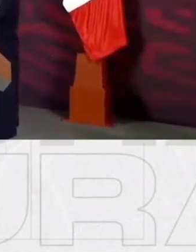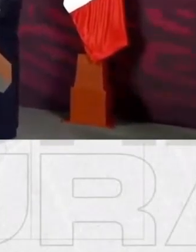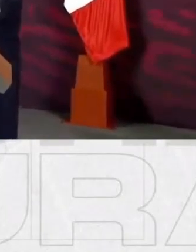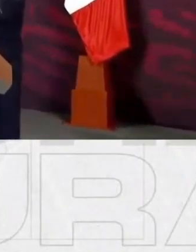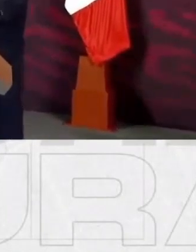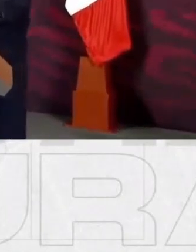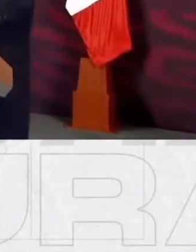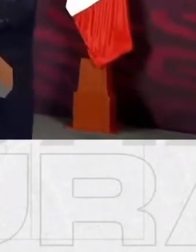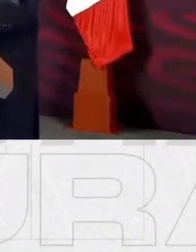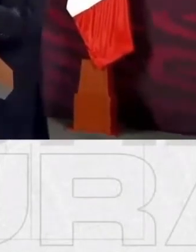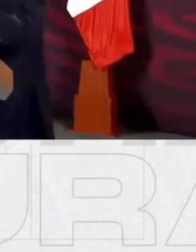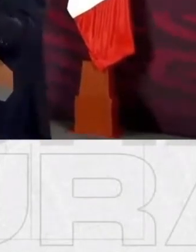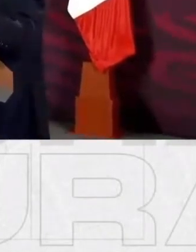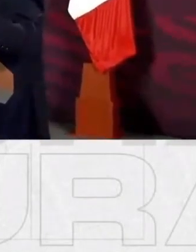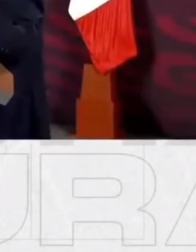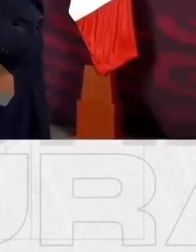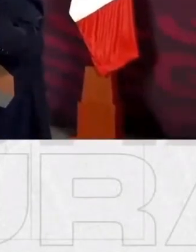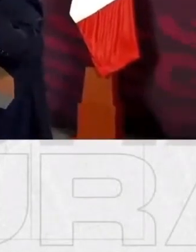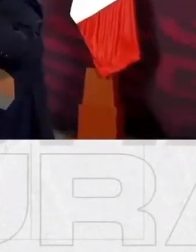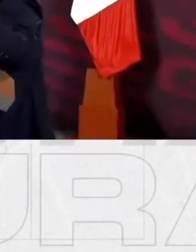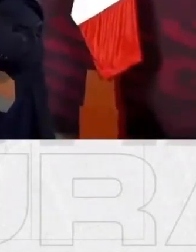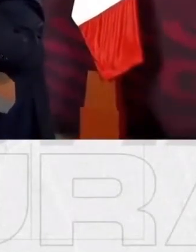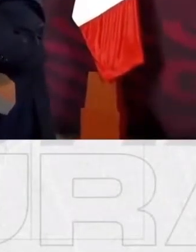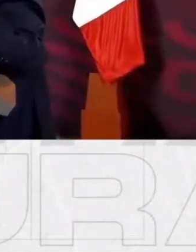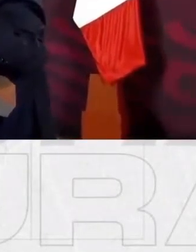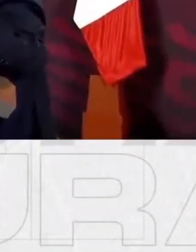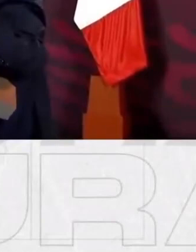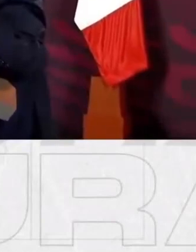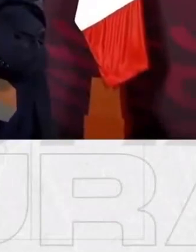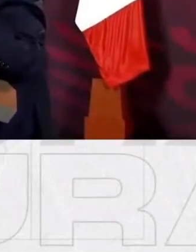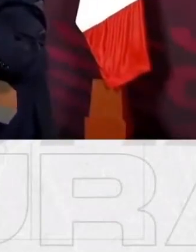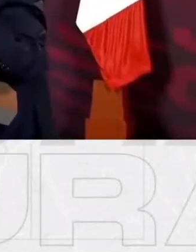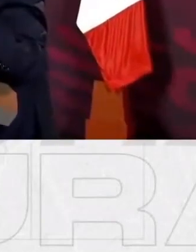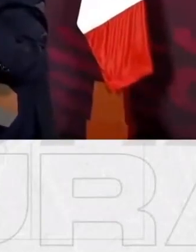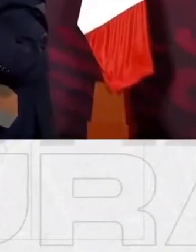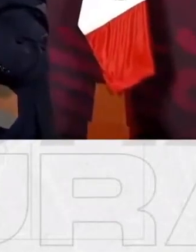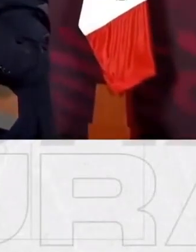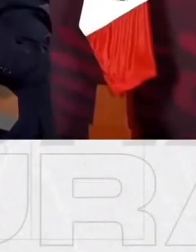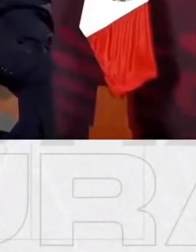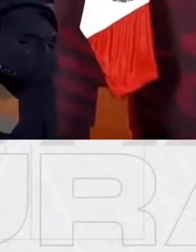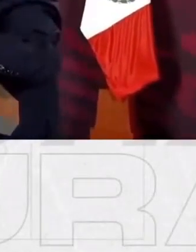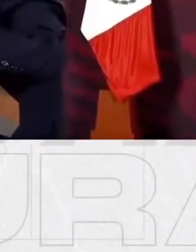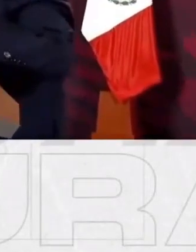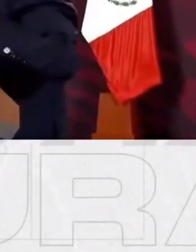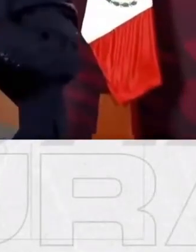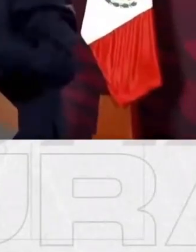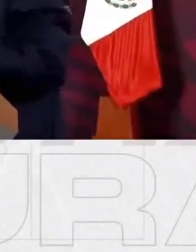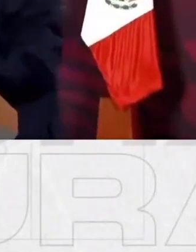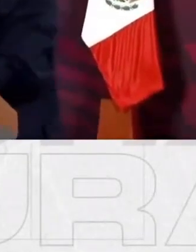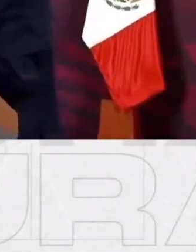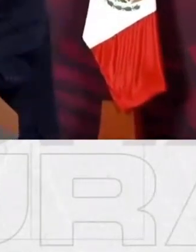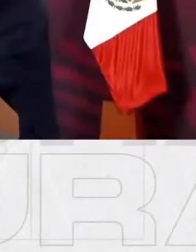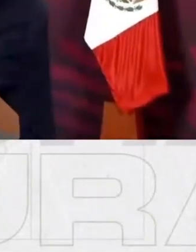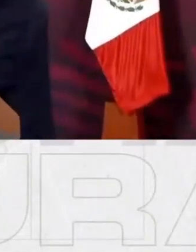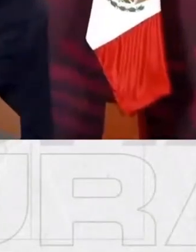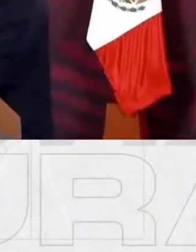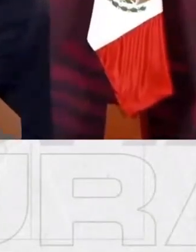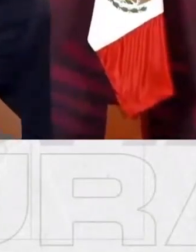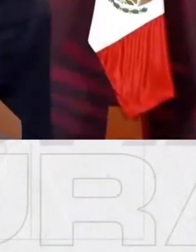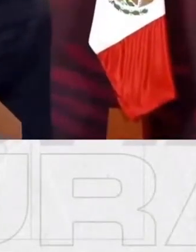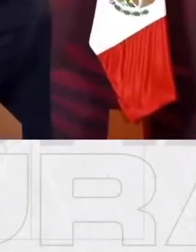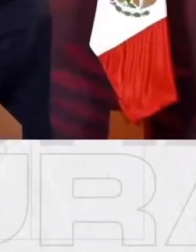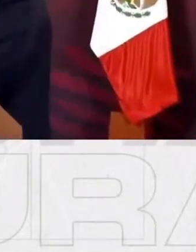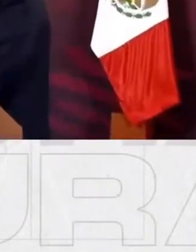el reportero de Sonora Power, Demián Duarte, le lleva al presidente López Obrador una, primero el libro de nuestra queridísima Beatriz